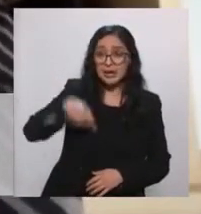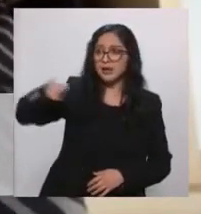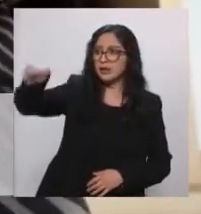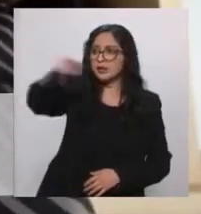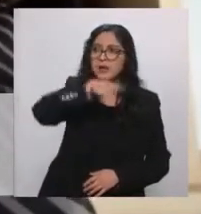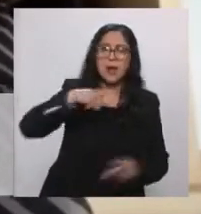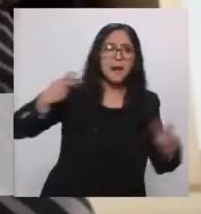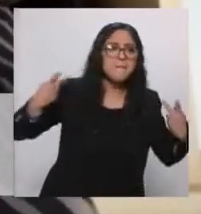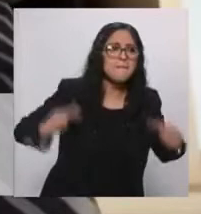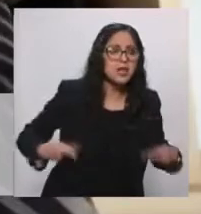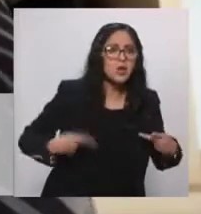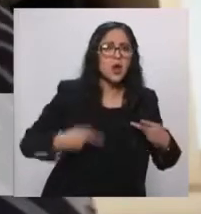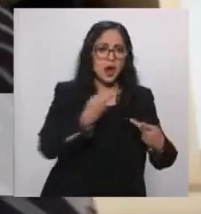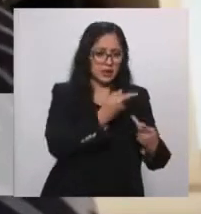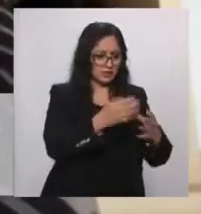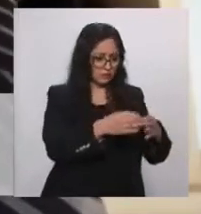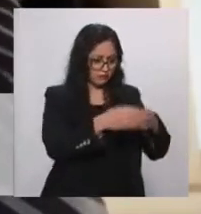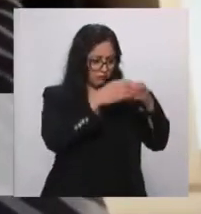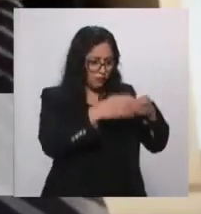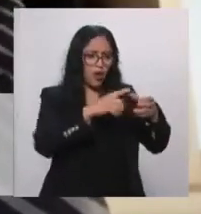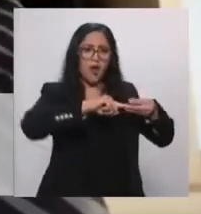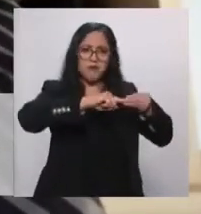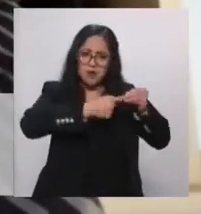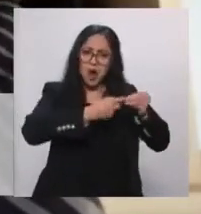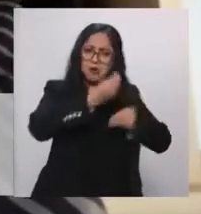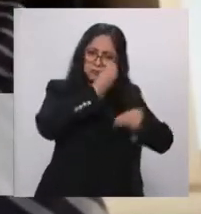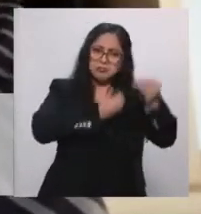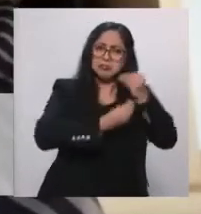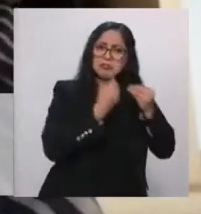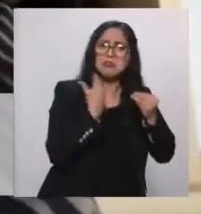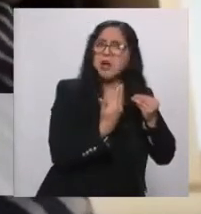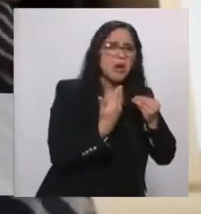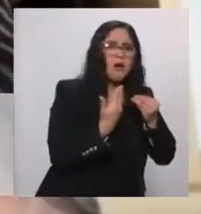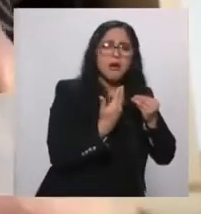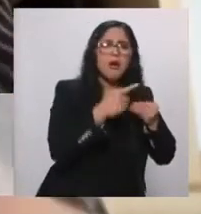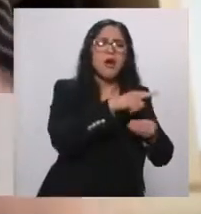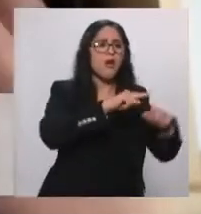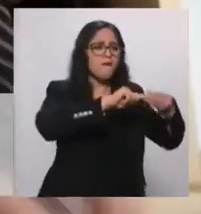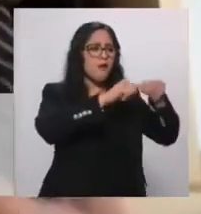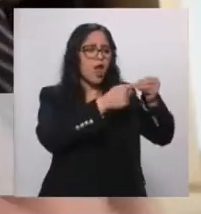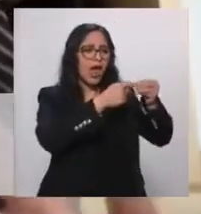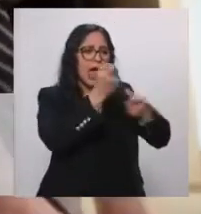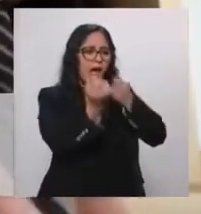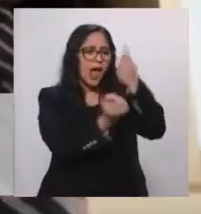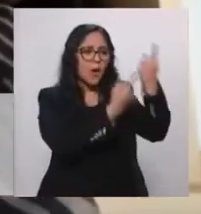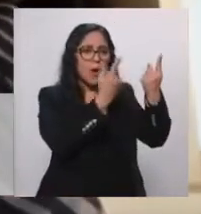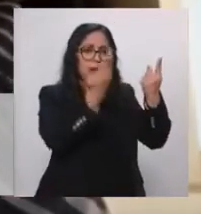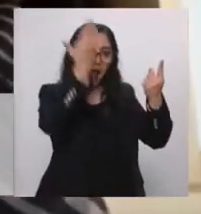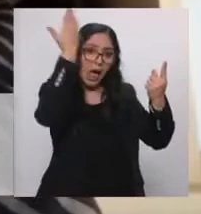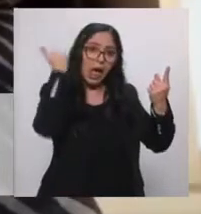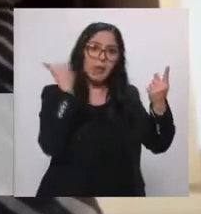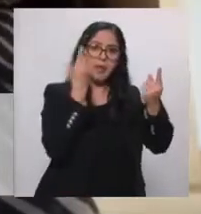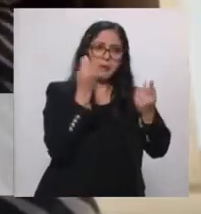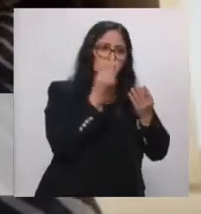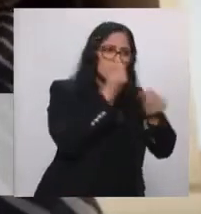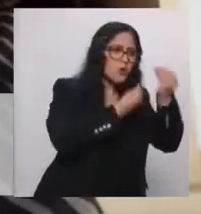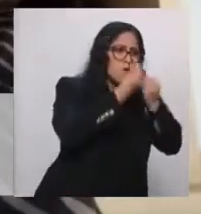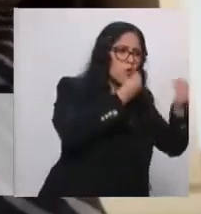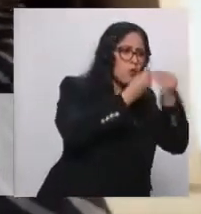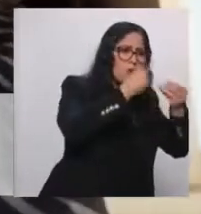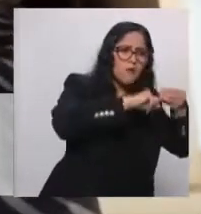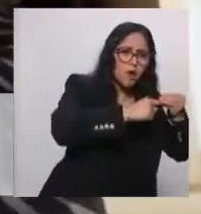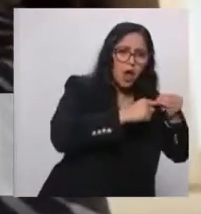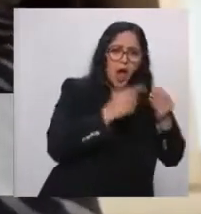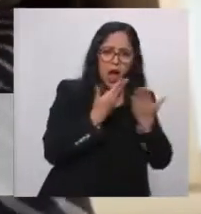consumir. caído en los últimos años hasta la mitad, ¿no? De lo que se consumía antes. Según datos de